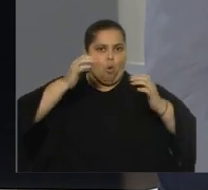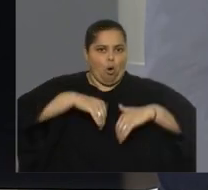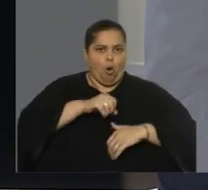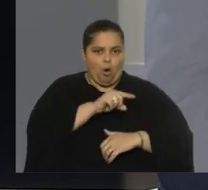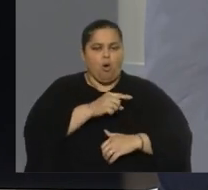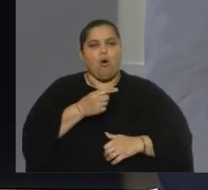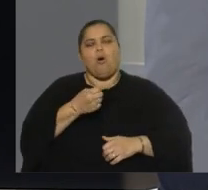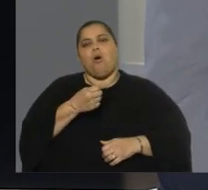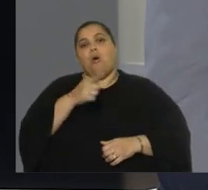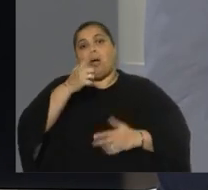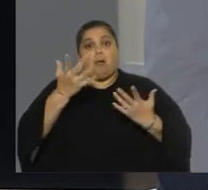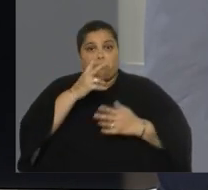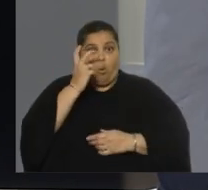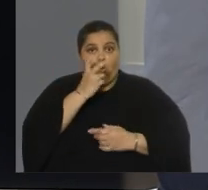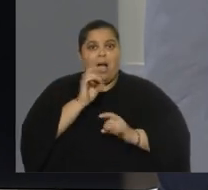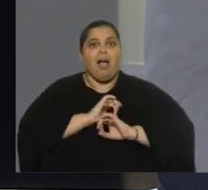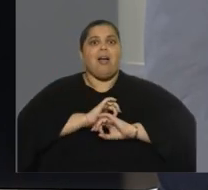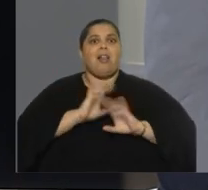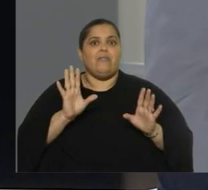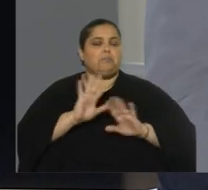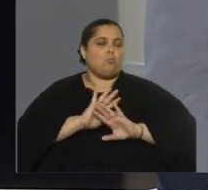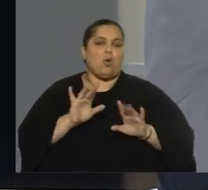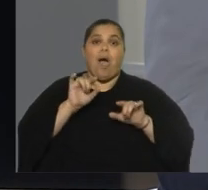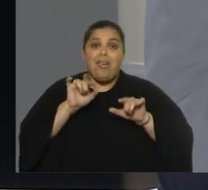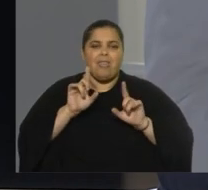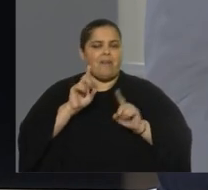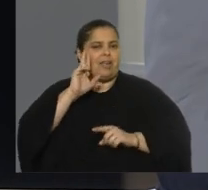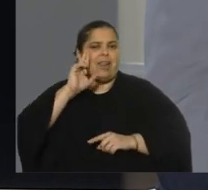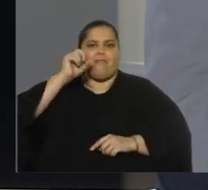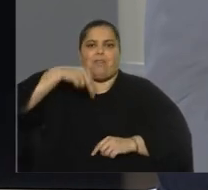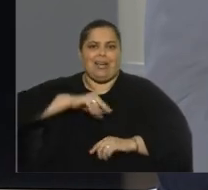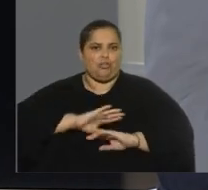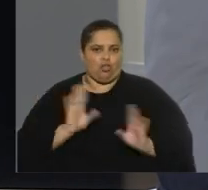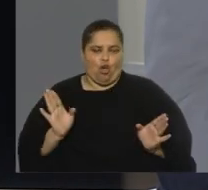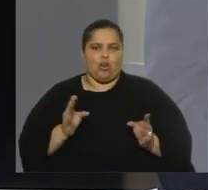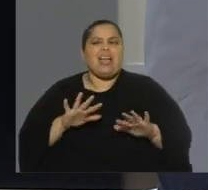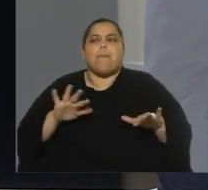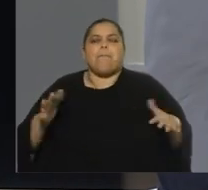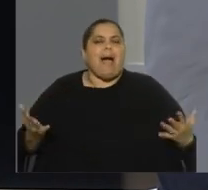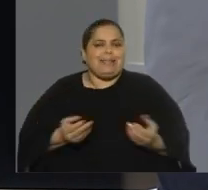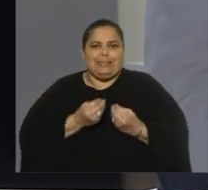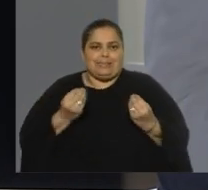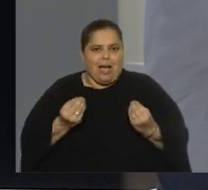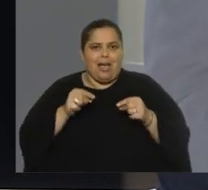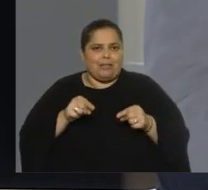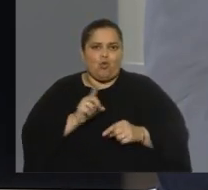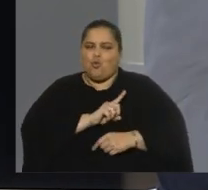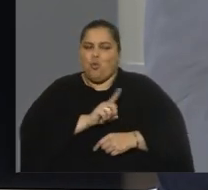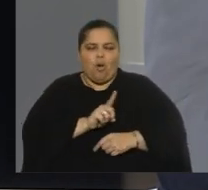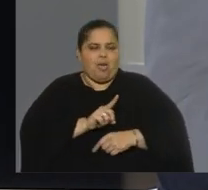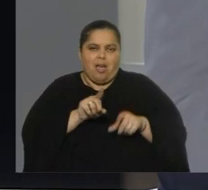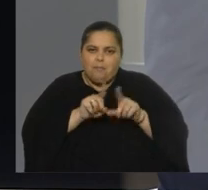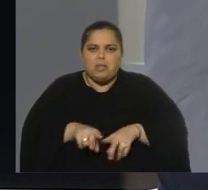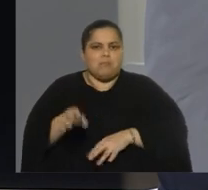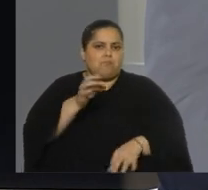buscando la libertad, y ahí, si el que no reflexiona, que estaba pasando algo que no era lo que nos decían,